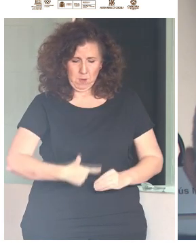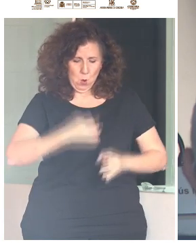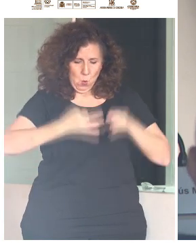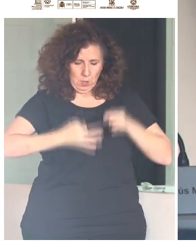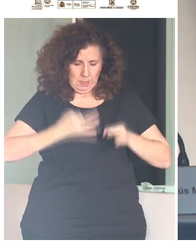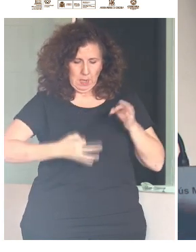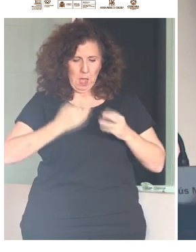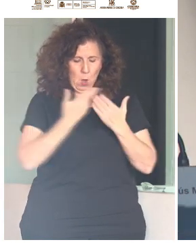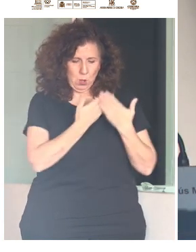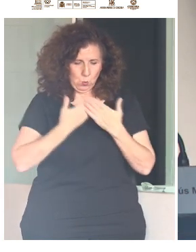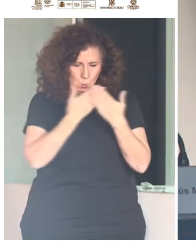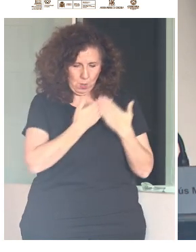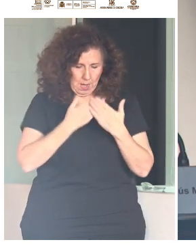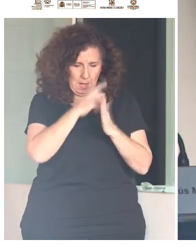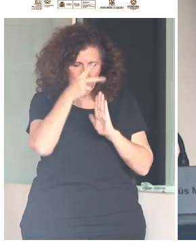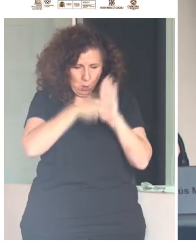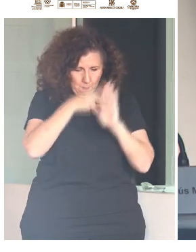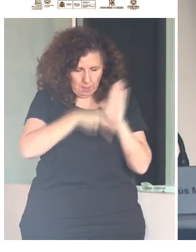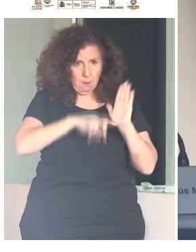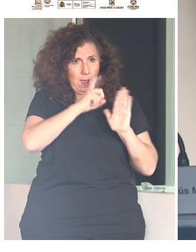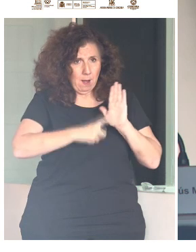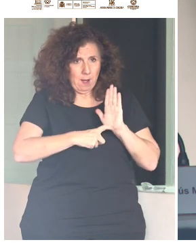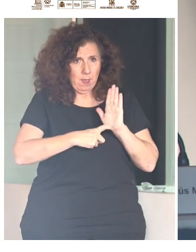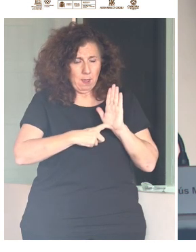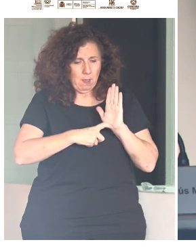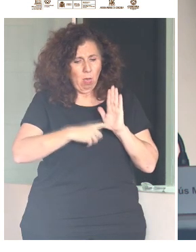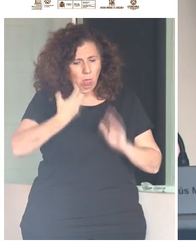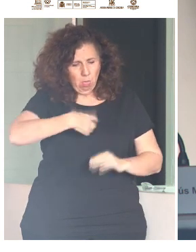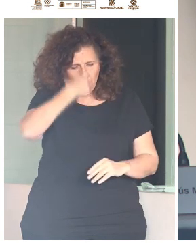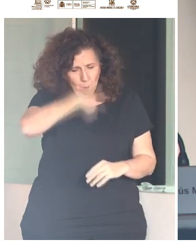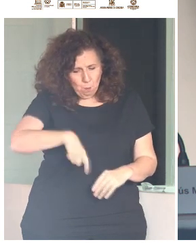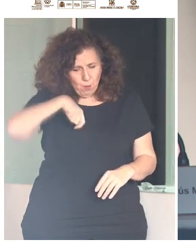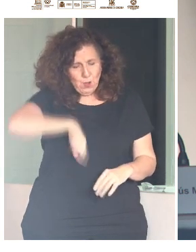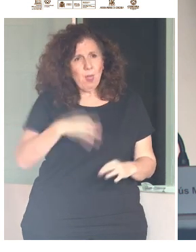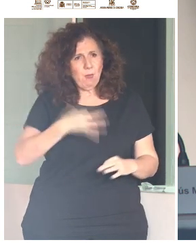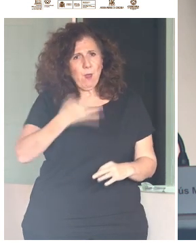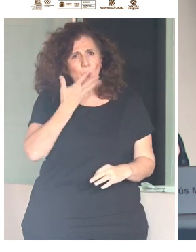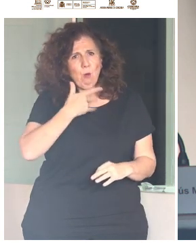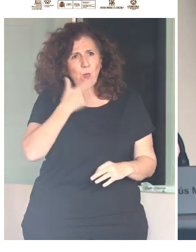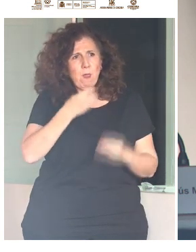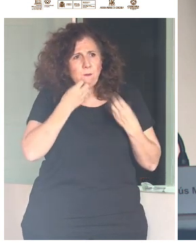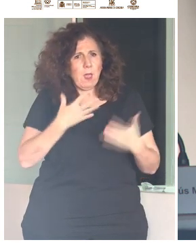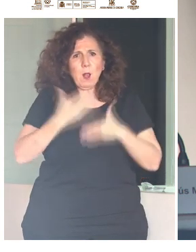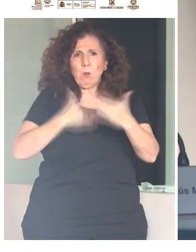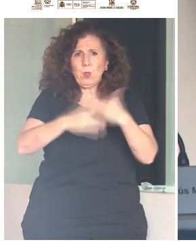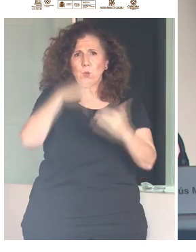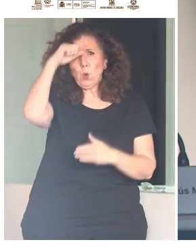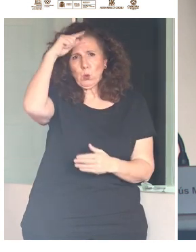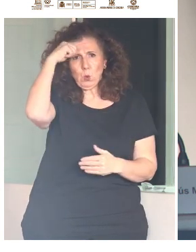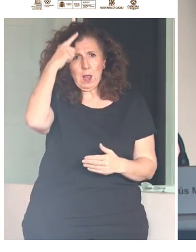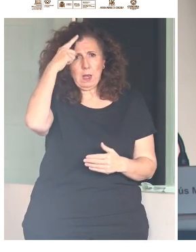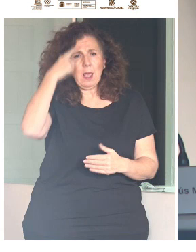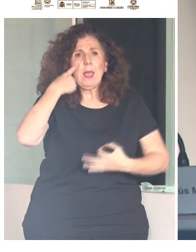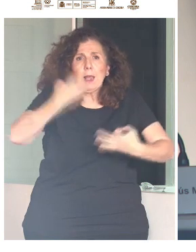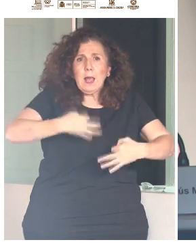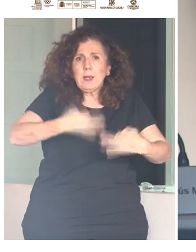legislador, posean un amplio conocimiento de los procesos culturales y de la realidad cultural en la que